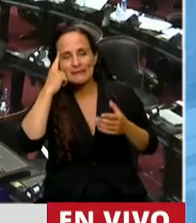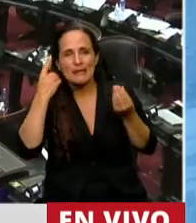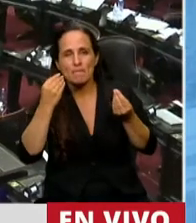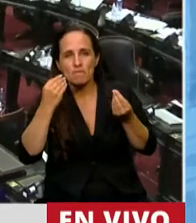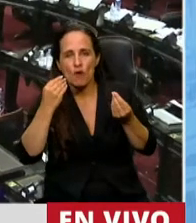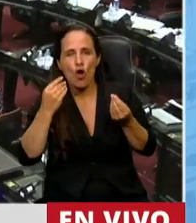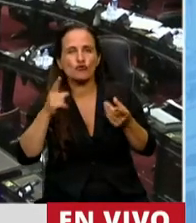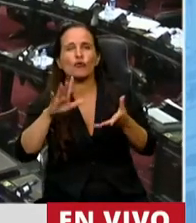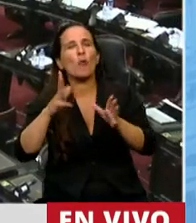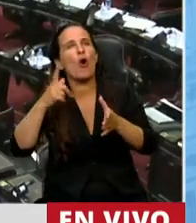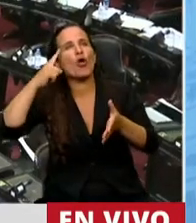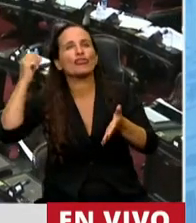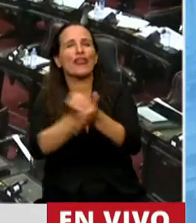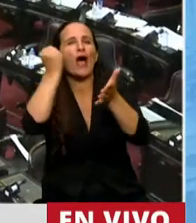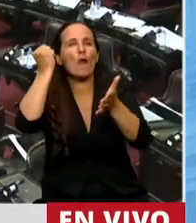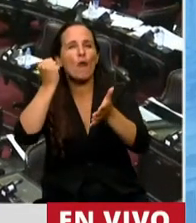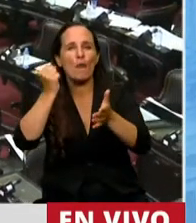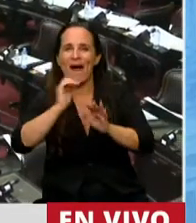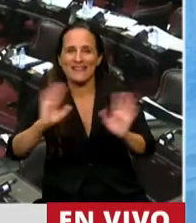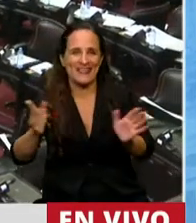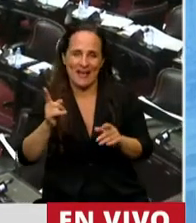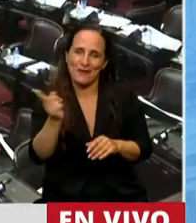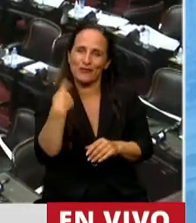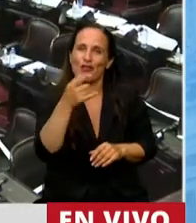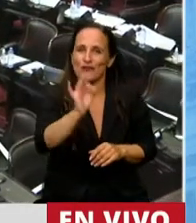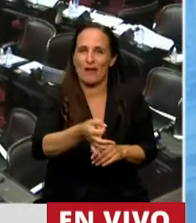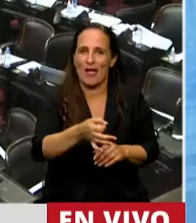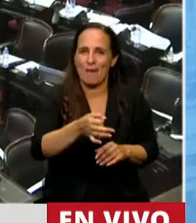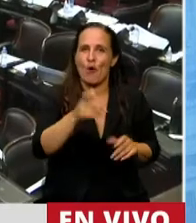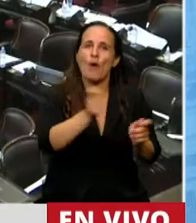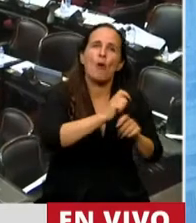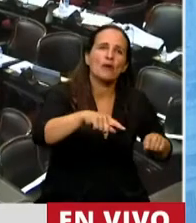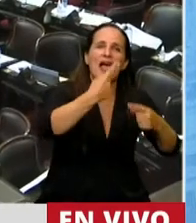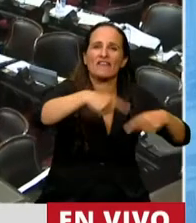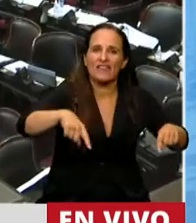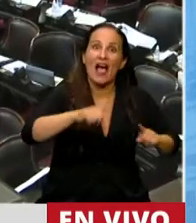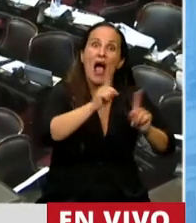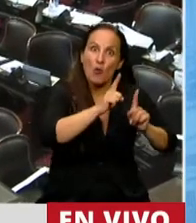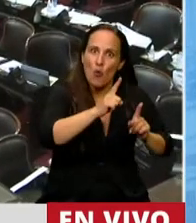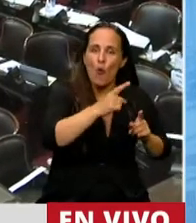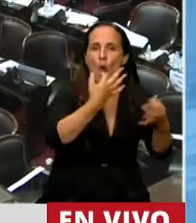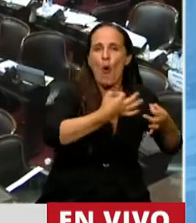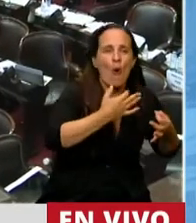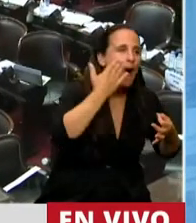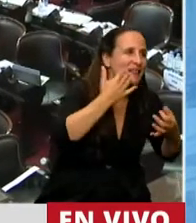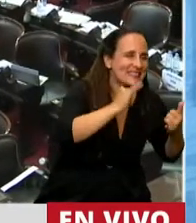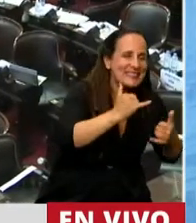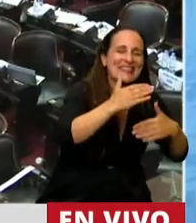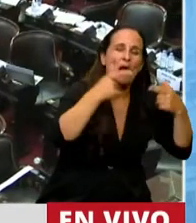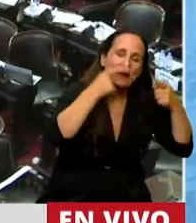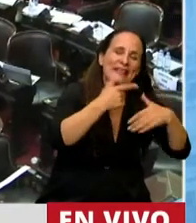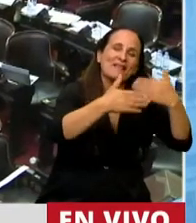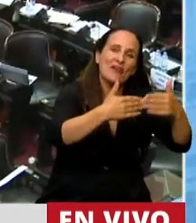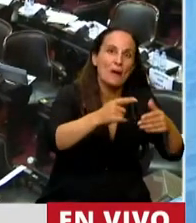superar el trauma y saber que la actividad inmobiliaria tiene, por supuesto, iniciativas nobles e innobles, pero que las ciudades,